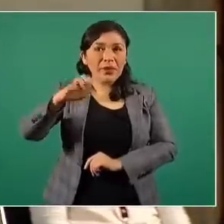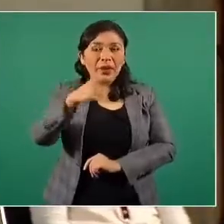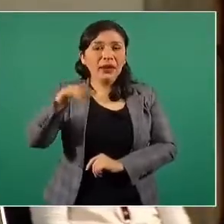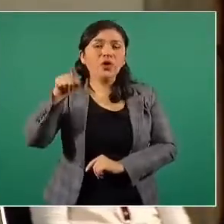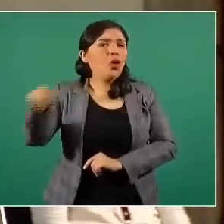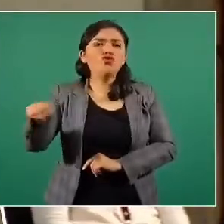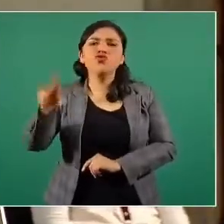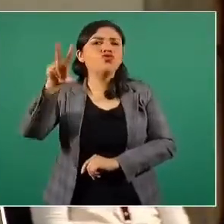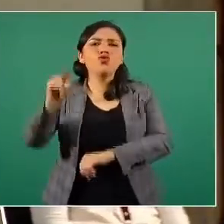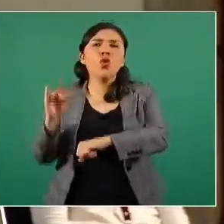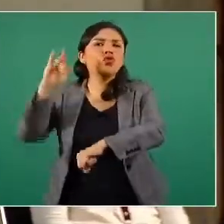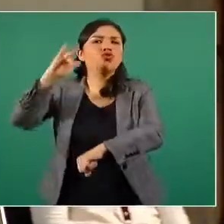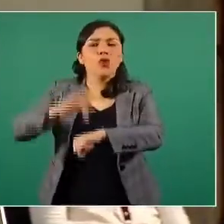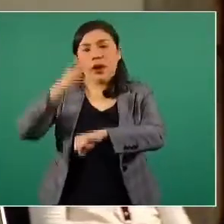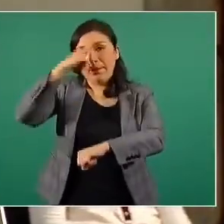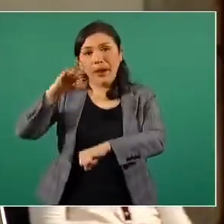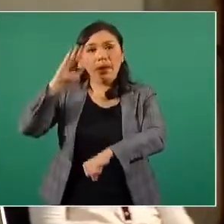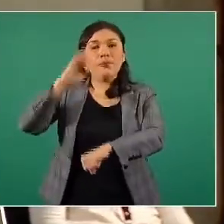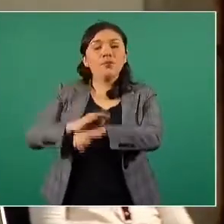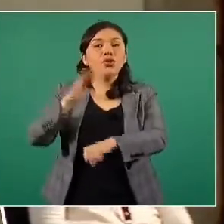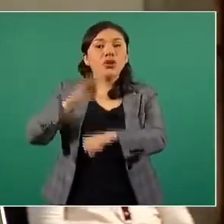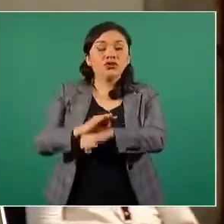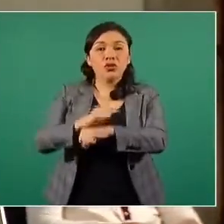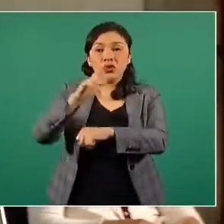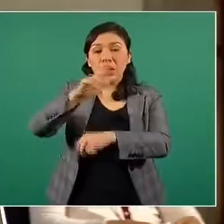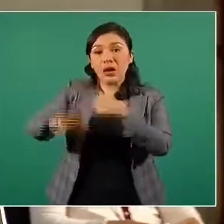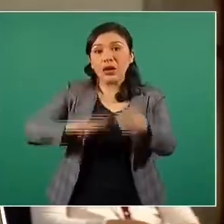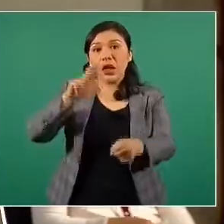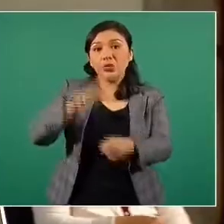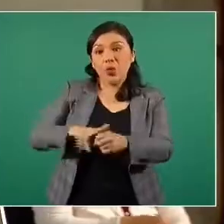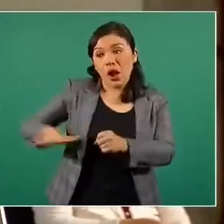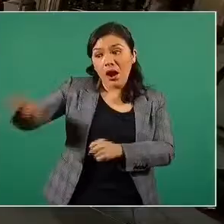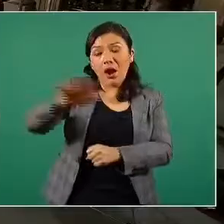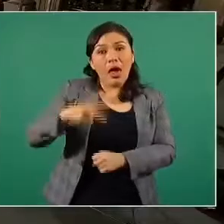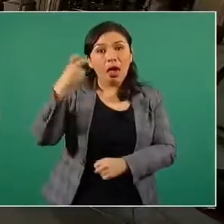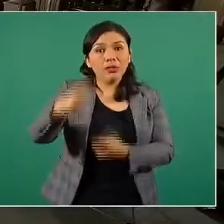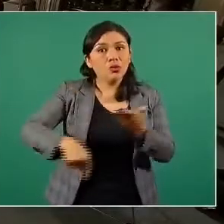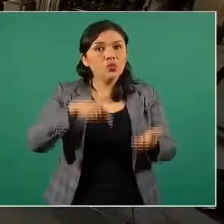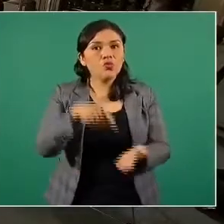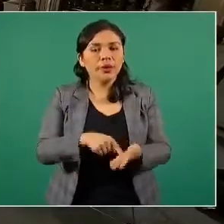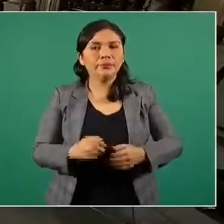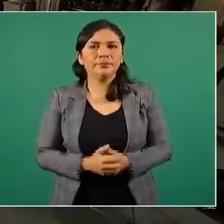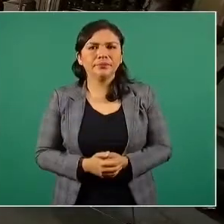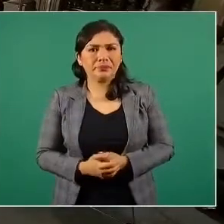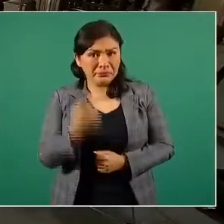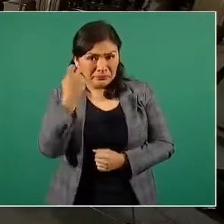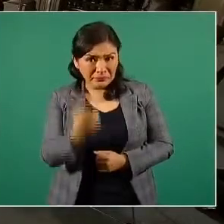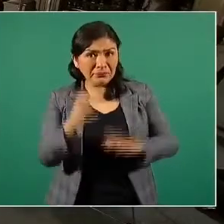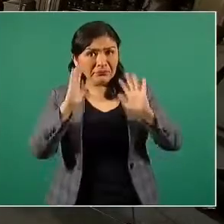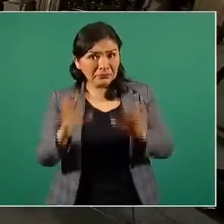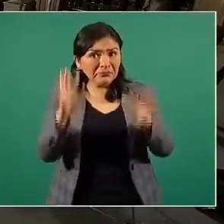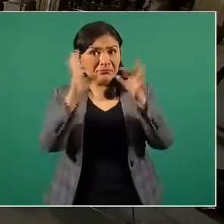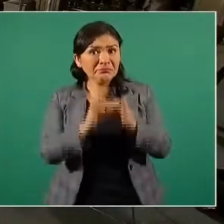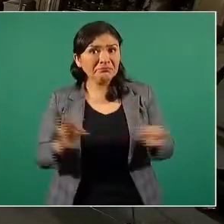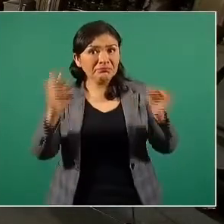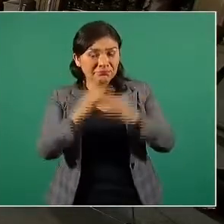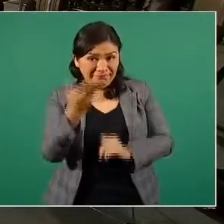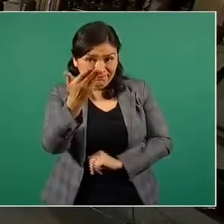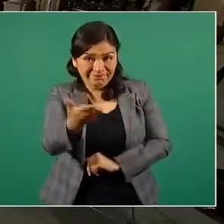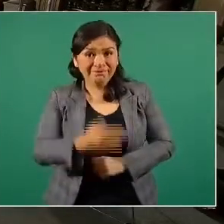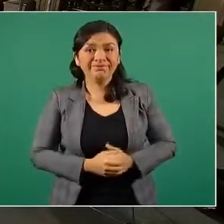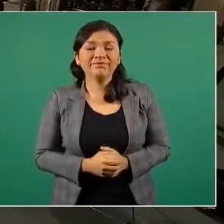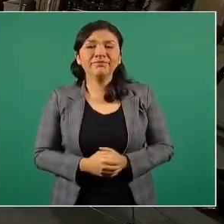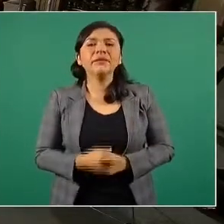excluidas de la protección ecológica de esa sierra. Así lo envolvió para regalo, secretaria.